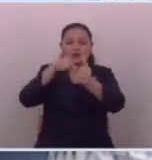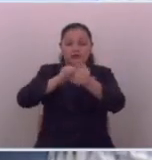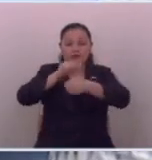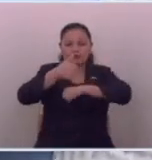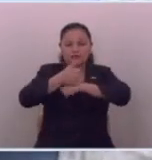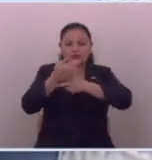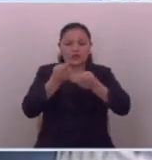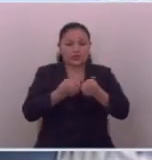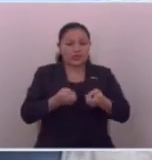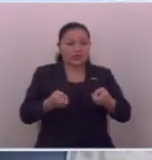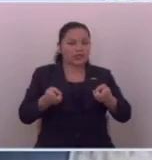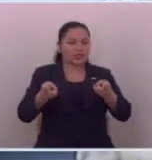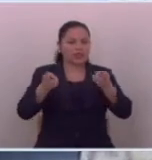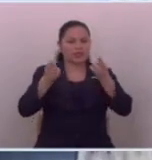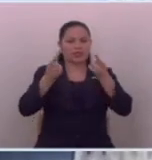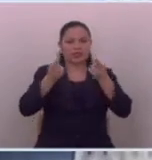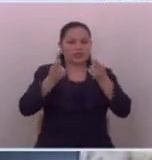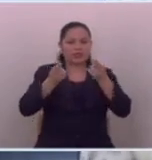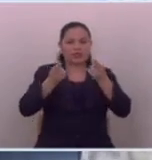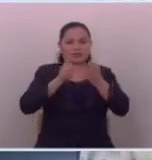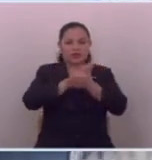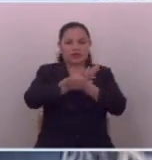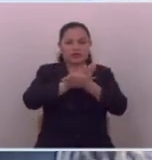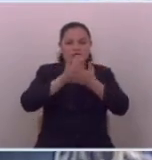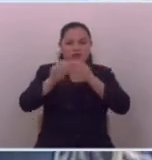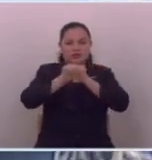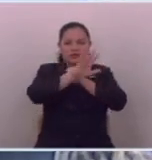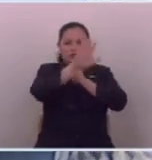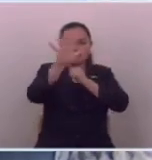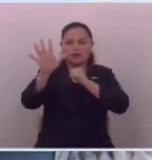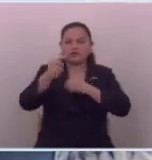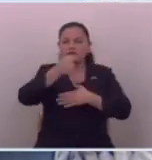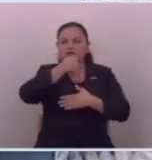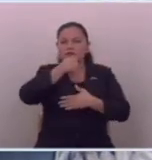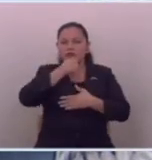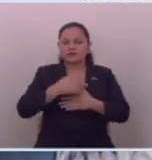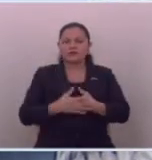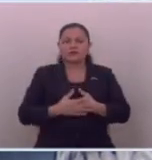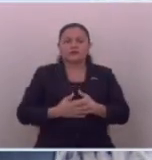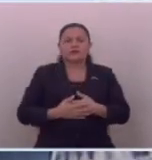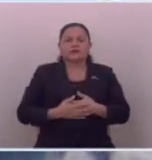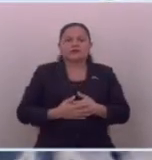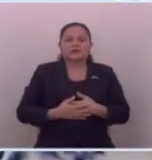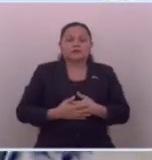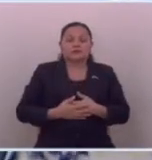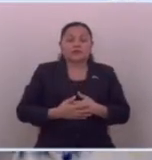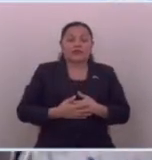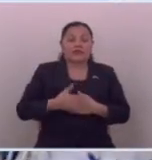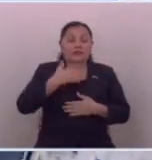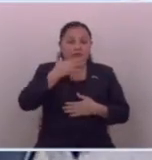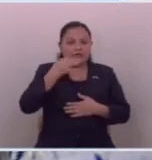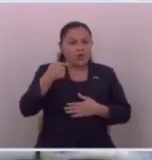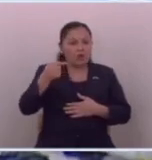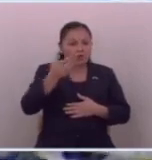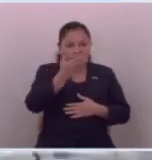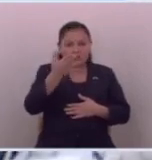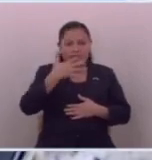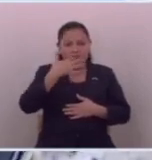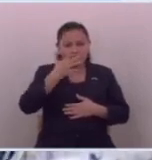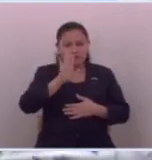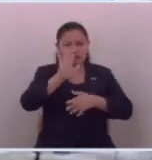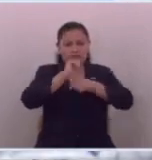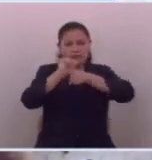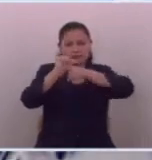herramienta que es meramente de propaganda cuando realmente ustedes en su